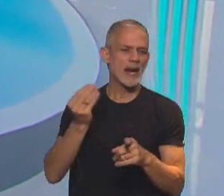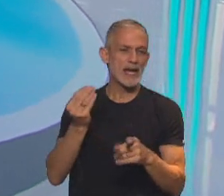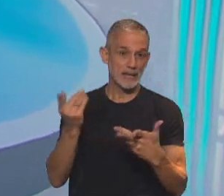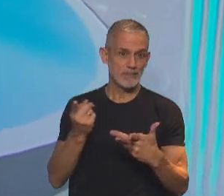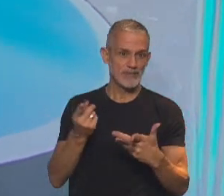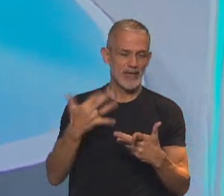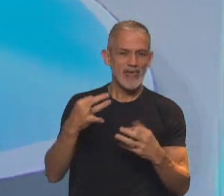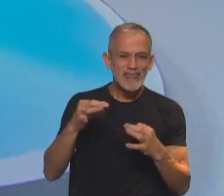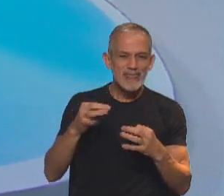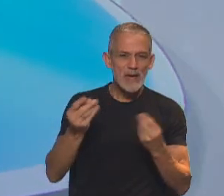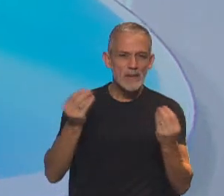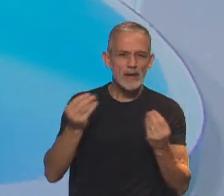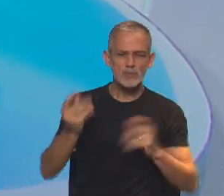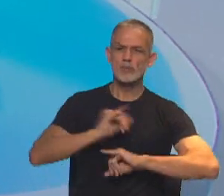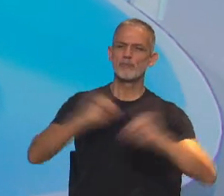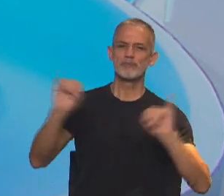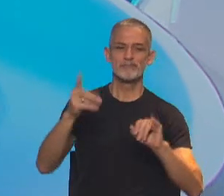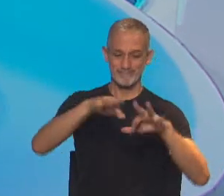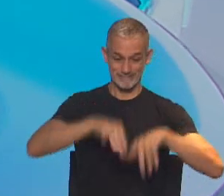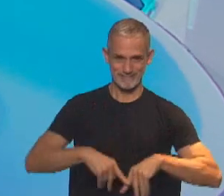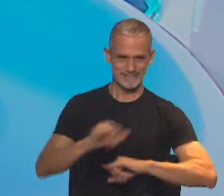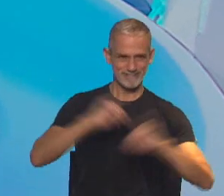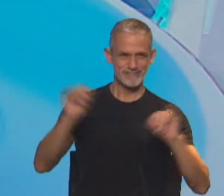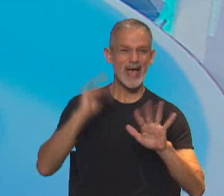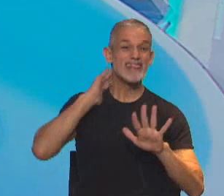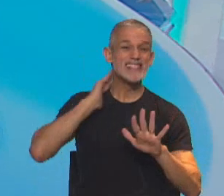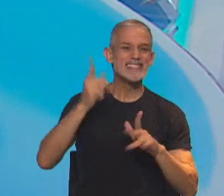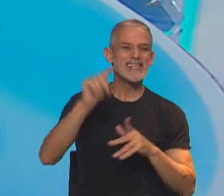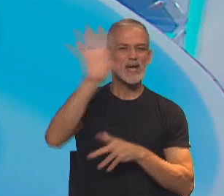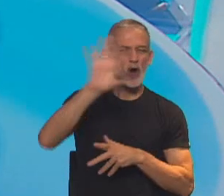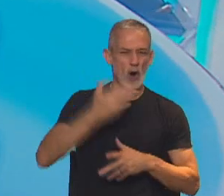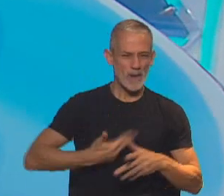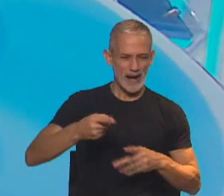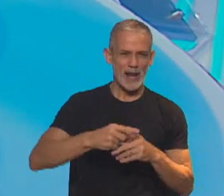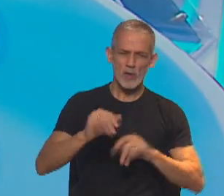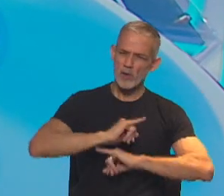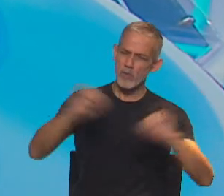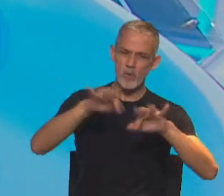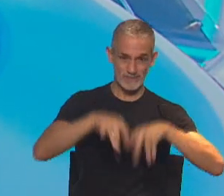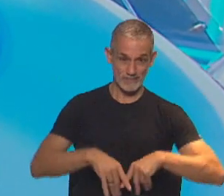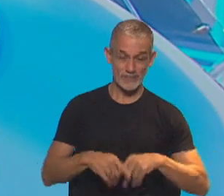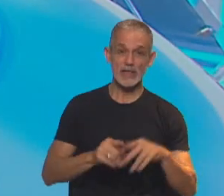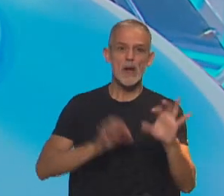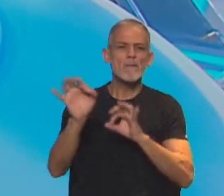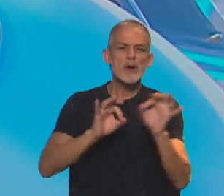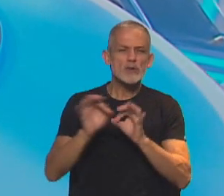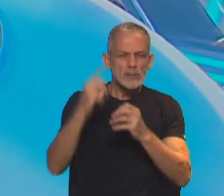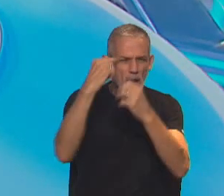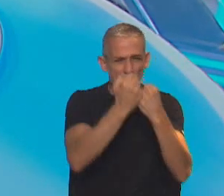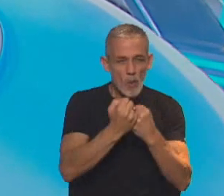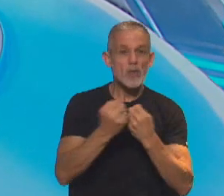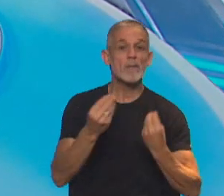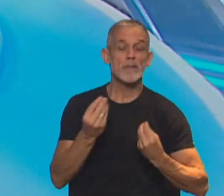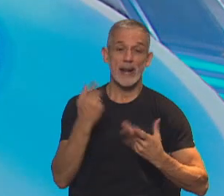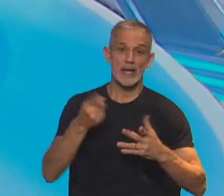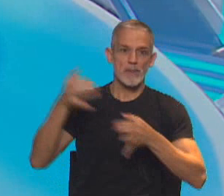se difundiera esta carta de los 16 gobernadores y se avanzara en proyectos de consenso para que